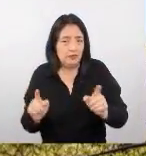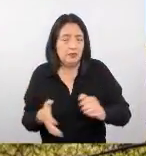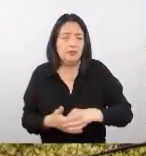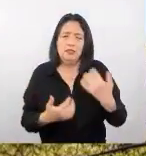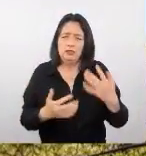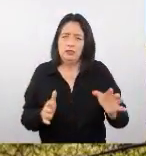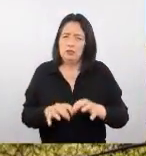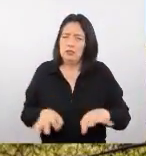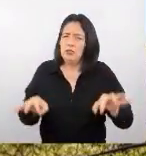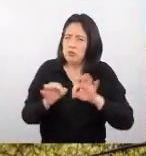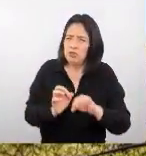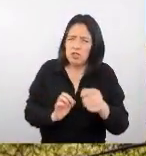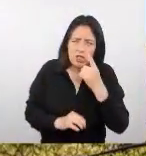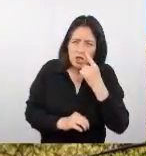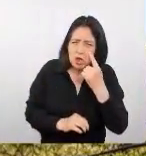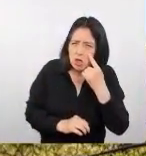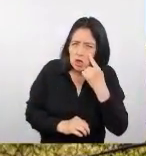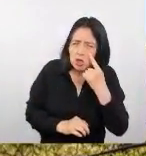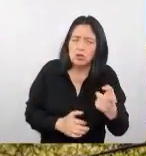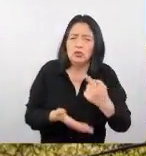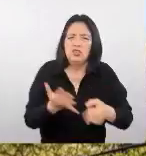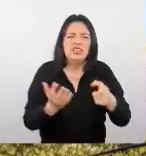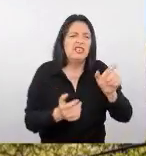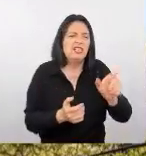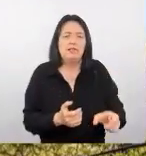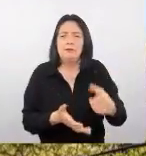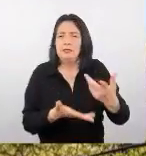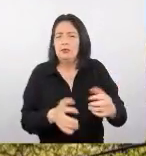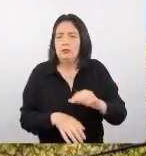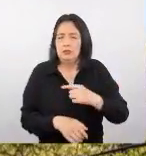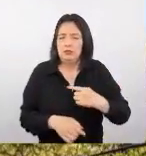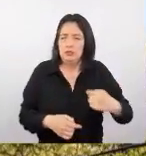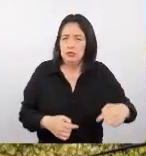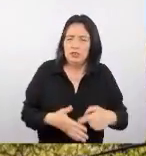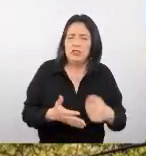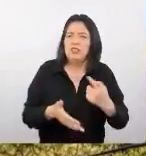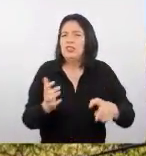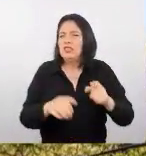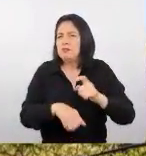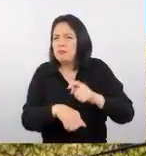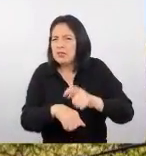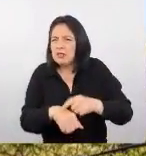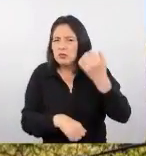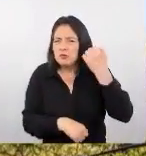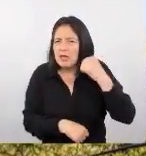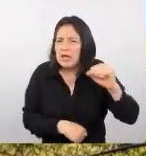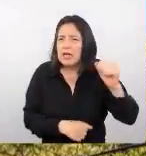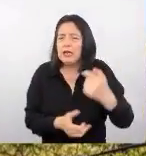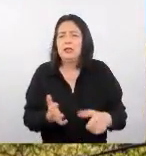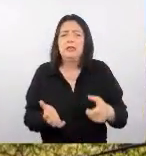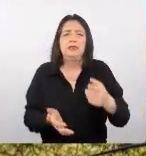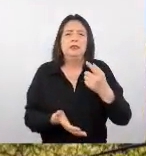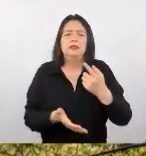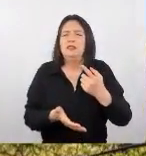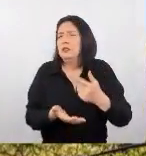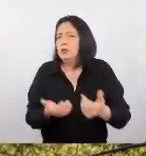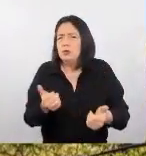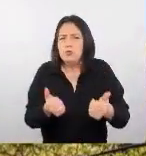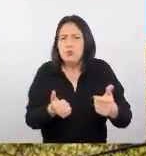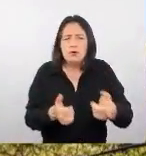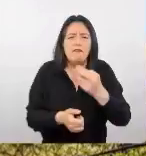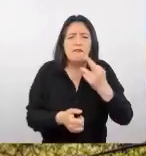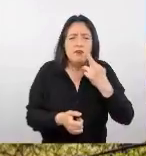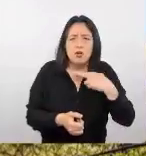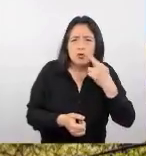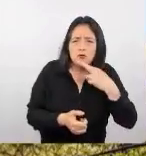conocer todo lo que hay detrás de y también las estacionalidades, los momentos de viaje, cuáles son los feriados, porque justamente